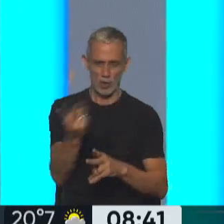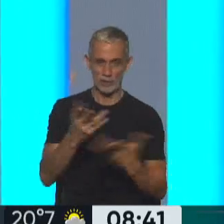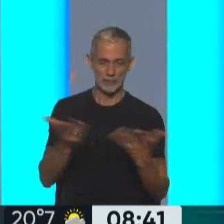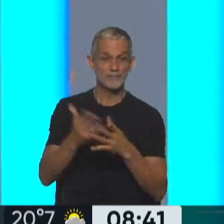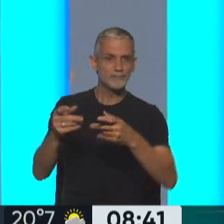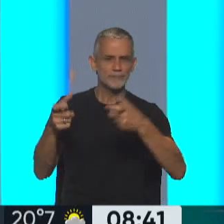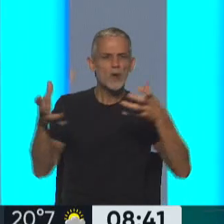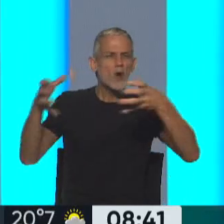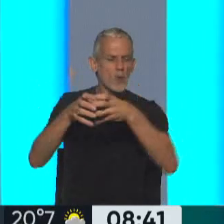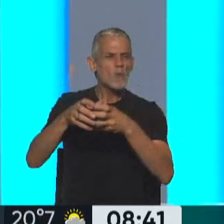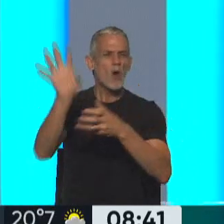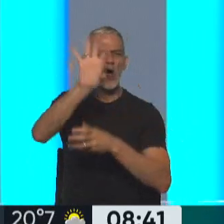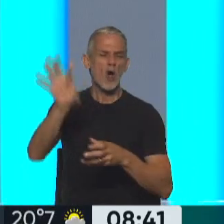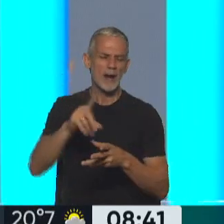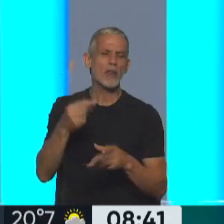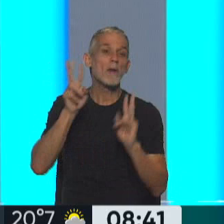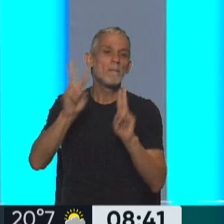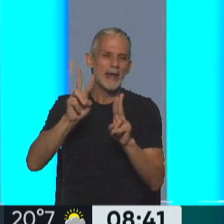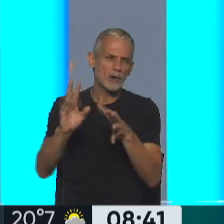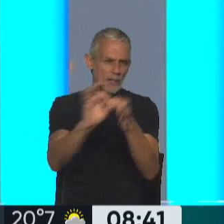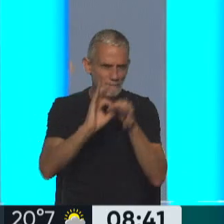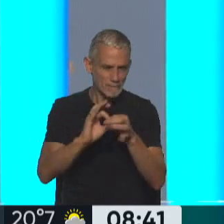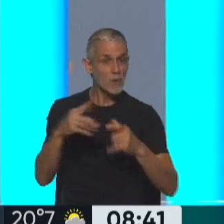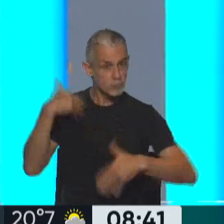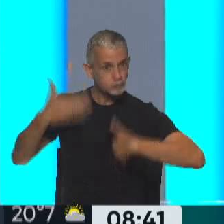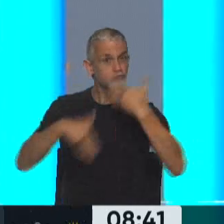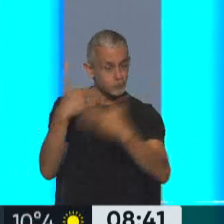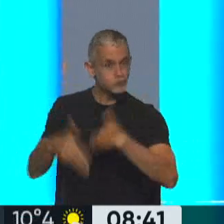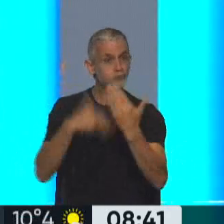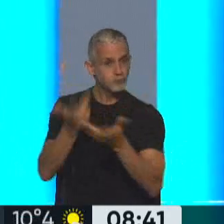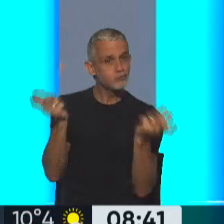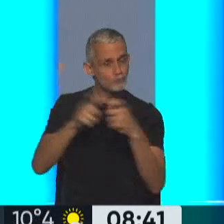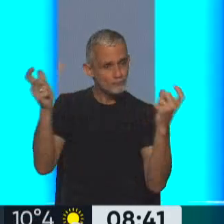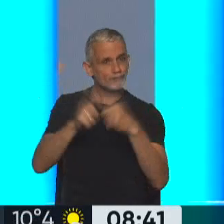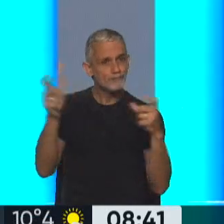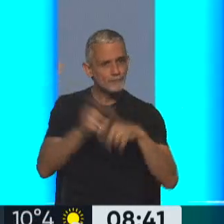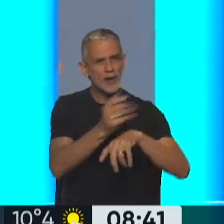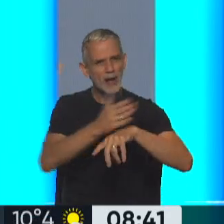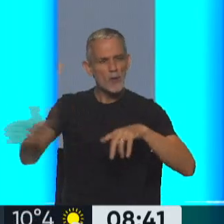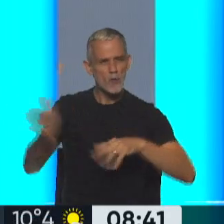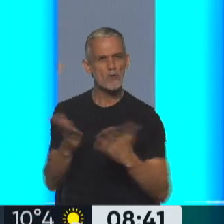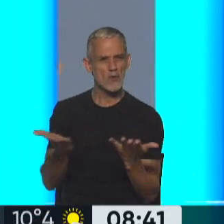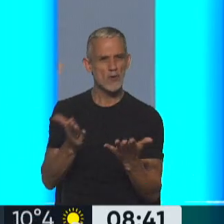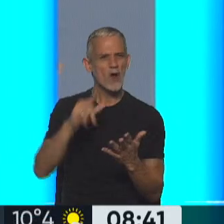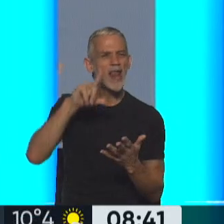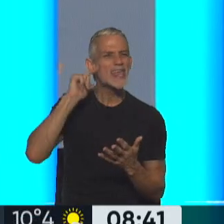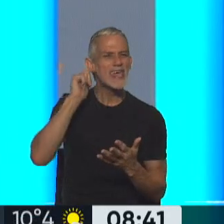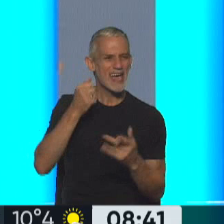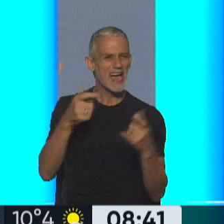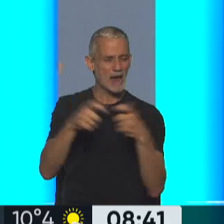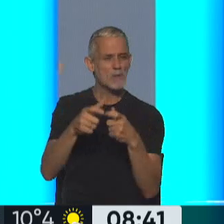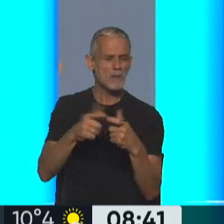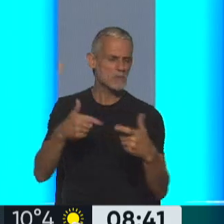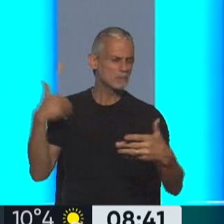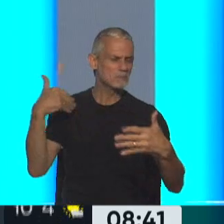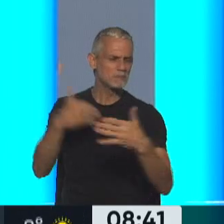es un grupo de gobernadores peronistas y aleados que vienen manteniendo una serie de reuniones, son un espacio de intercambio que se da ya desde